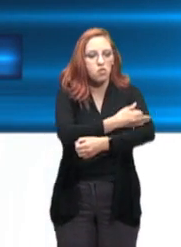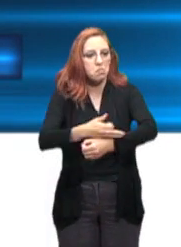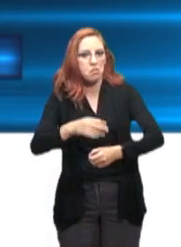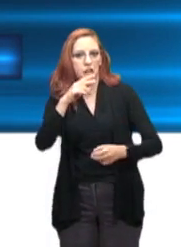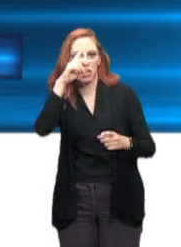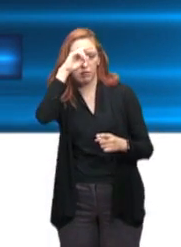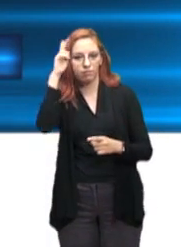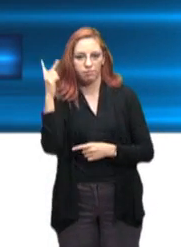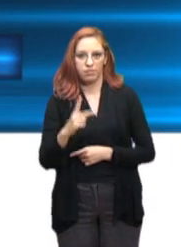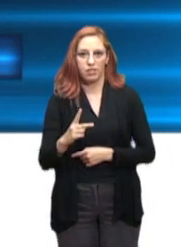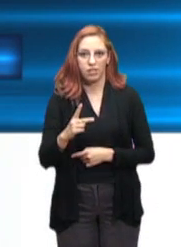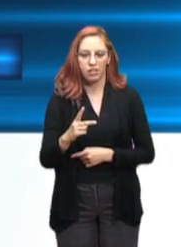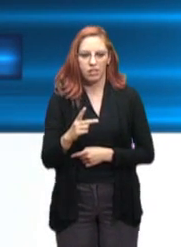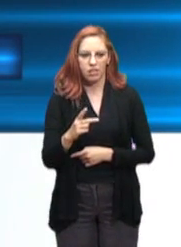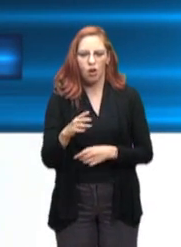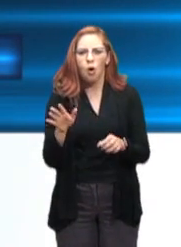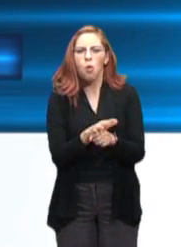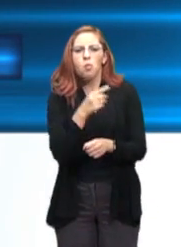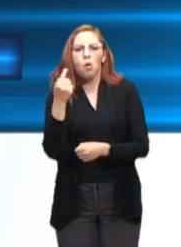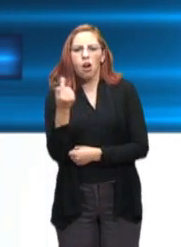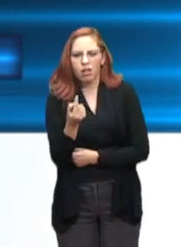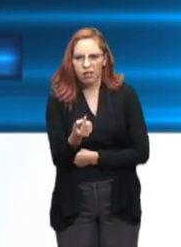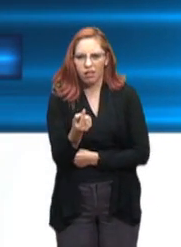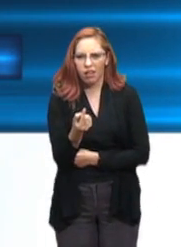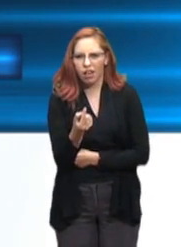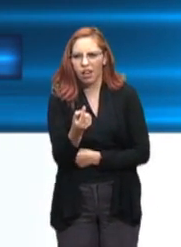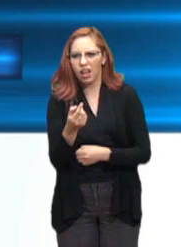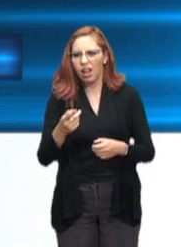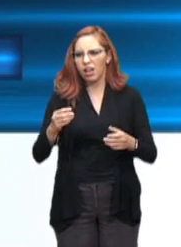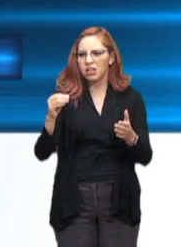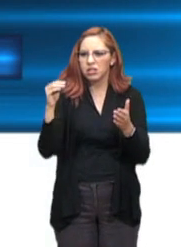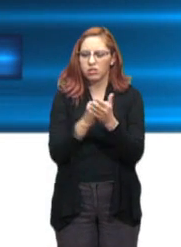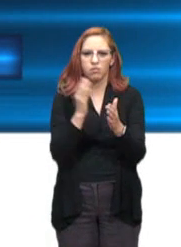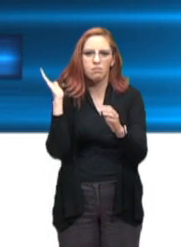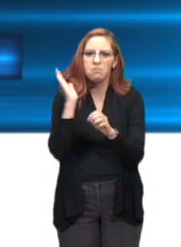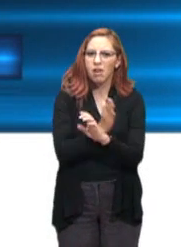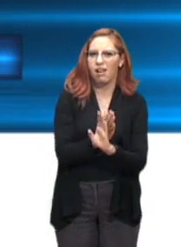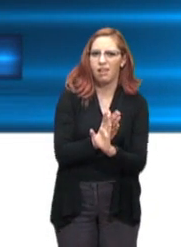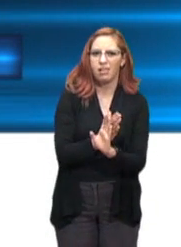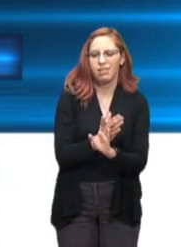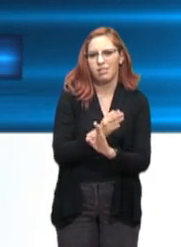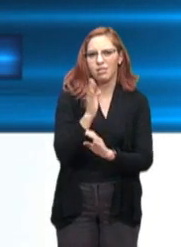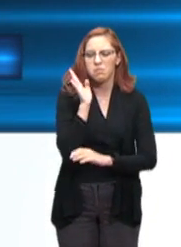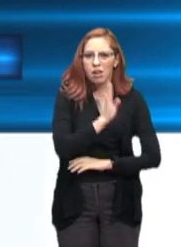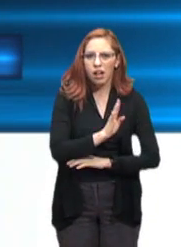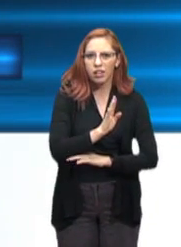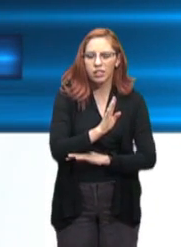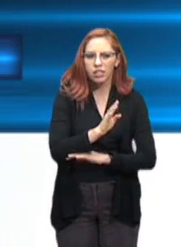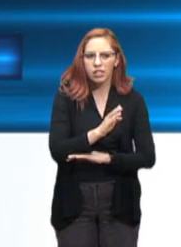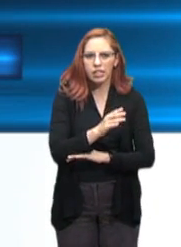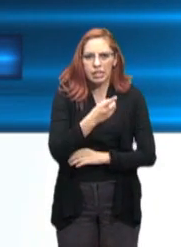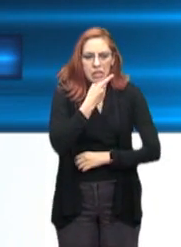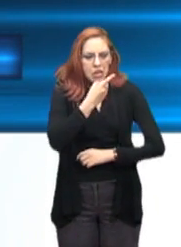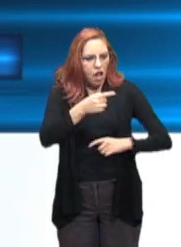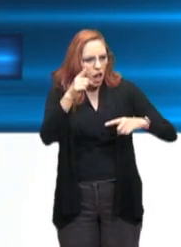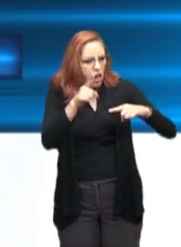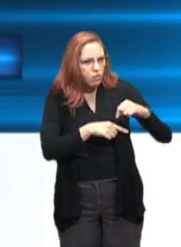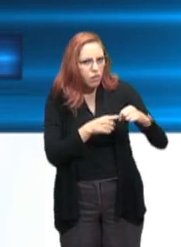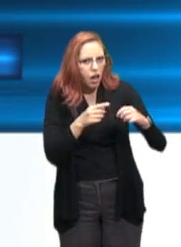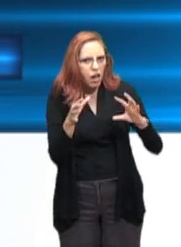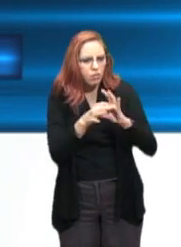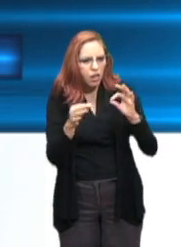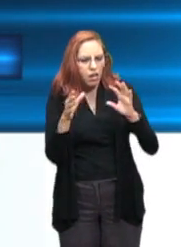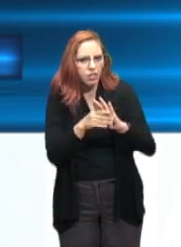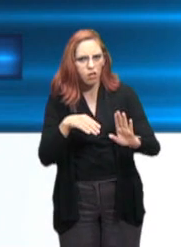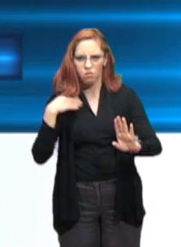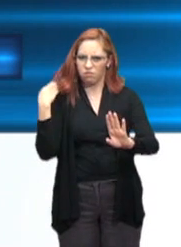ya se ha vuelto un pretexto para sus acciones sin sentido, pues el decir que con su eliminación van a combatir la